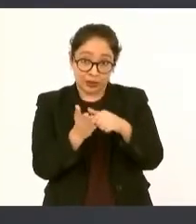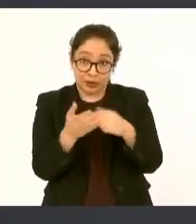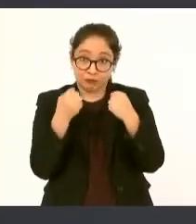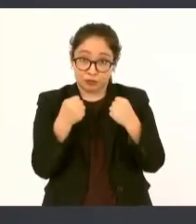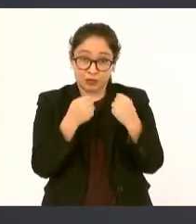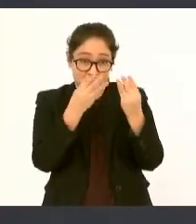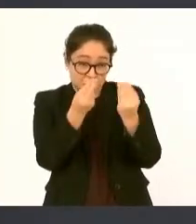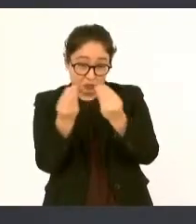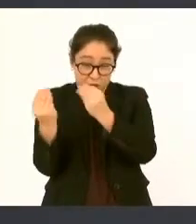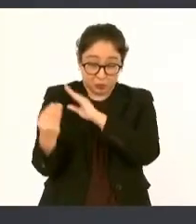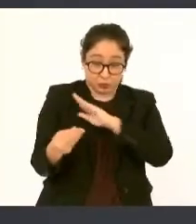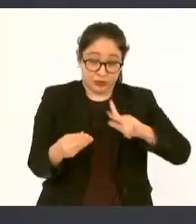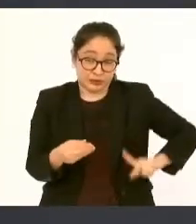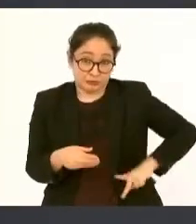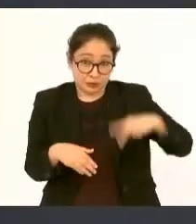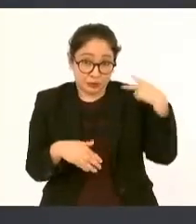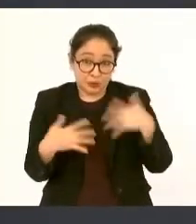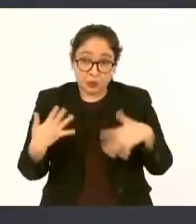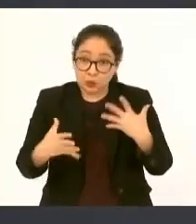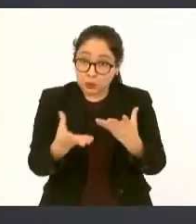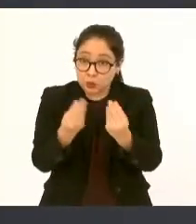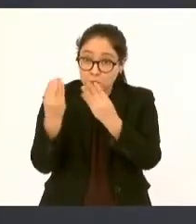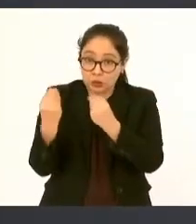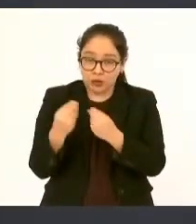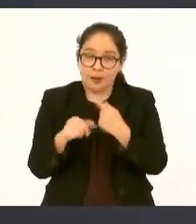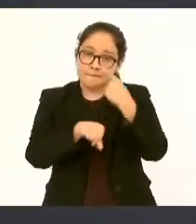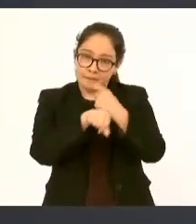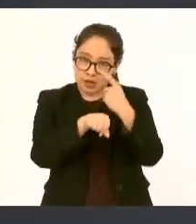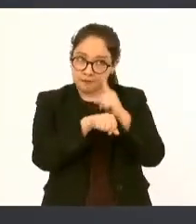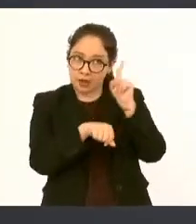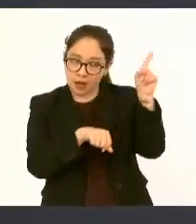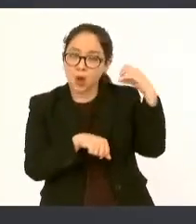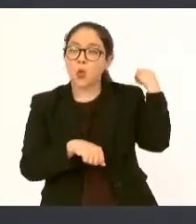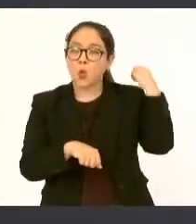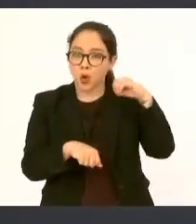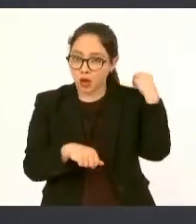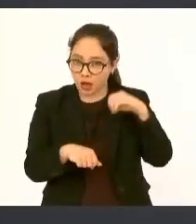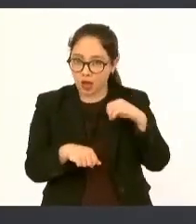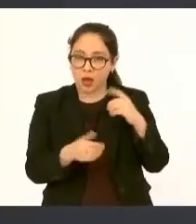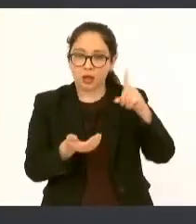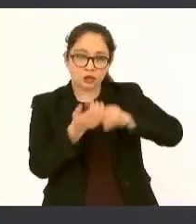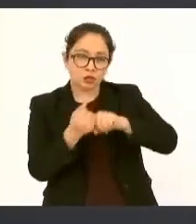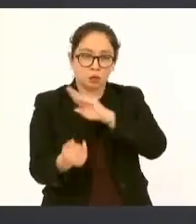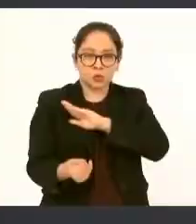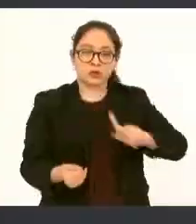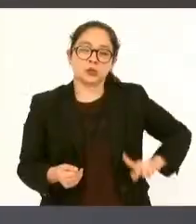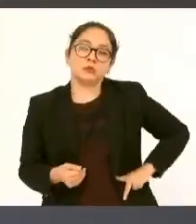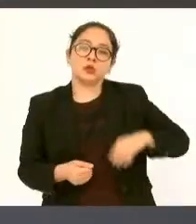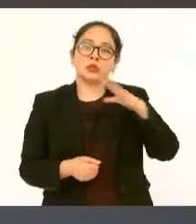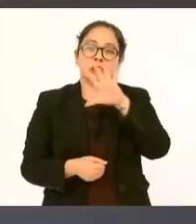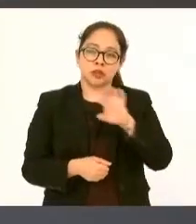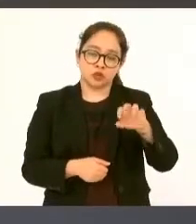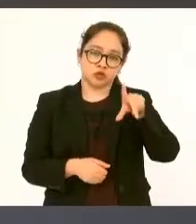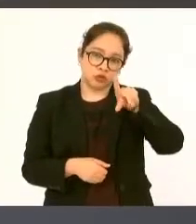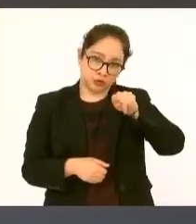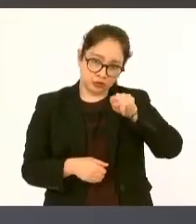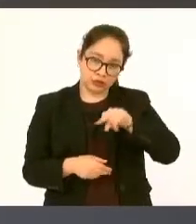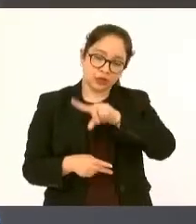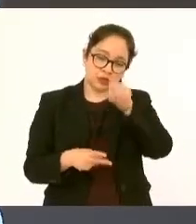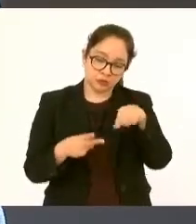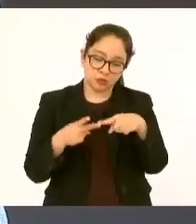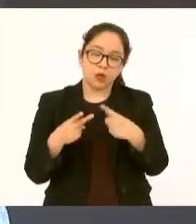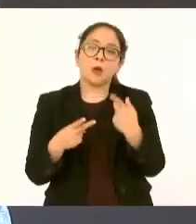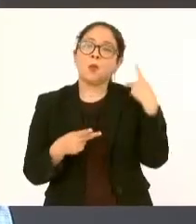primero es Oaxaca con quinientos setenta municipios luego